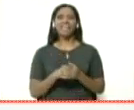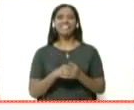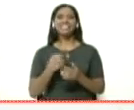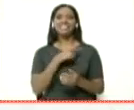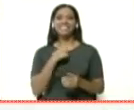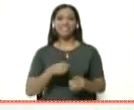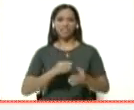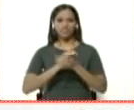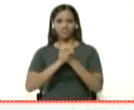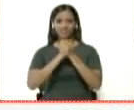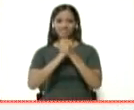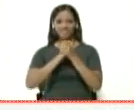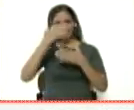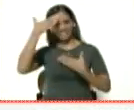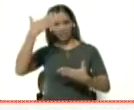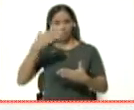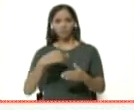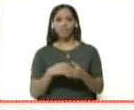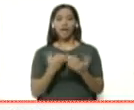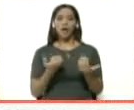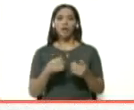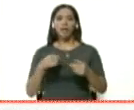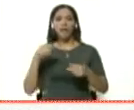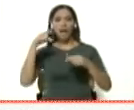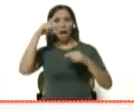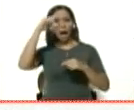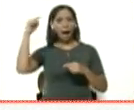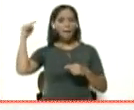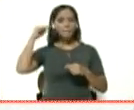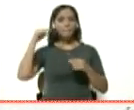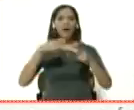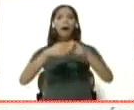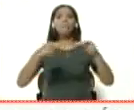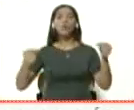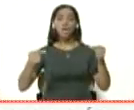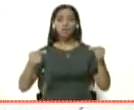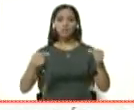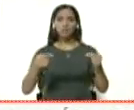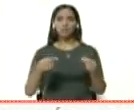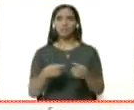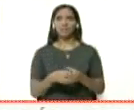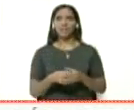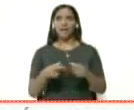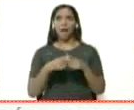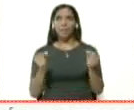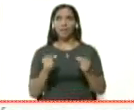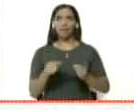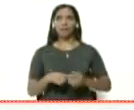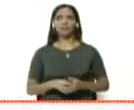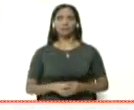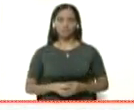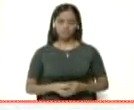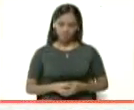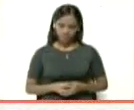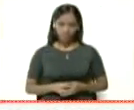así. Ajá, vamos ahora con el saludo japonés, ¿cómo sería? El saludo japonés es inclinando la cabeza ligeramente.